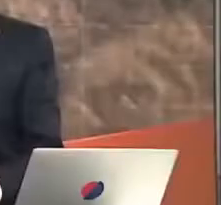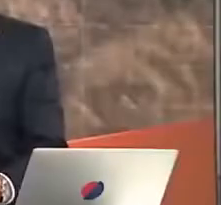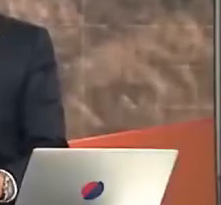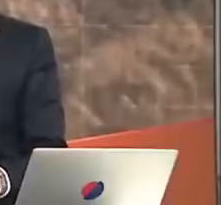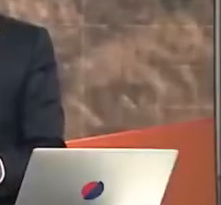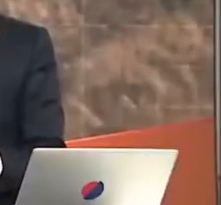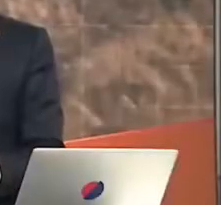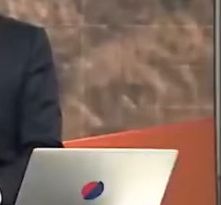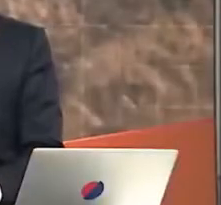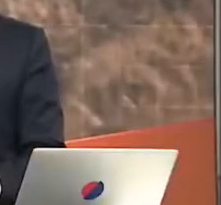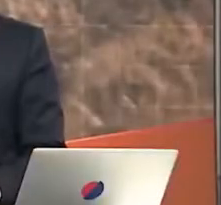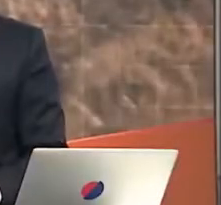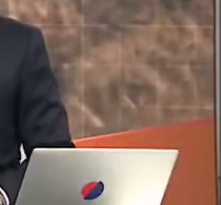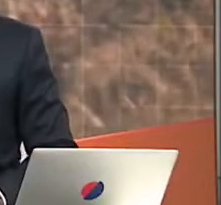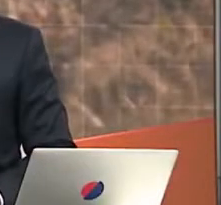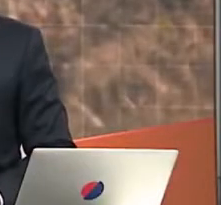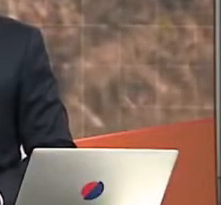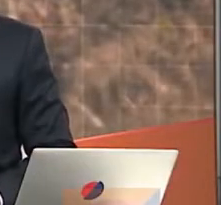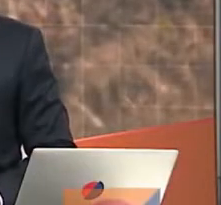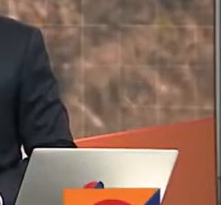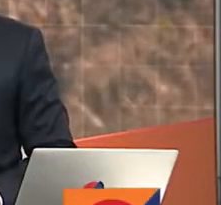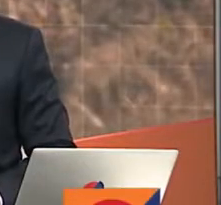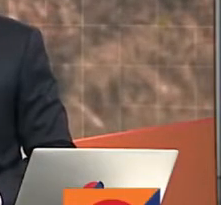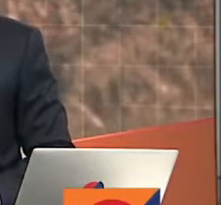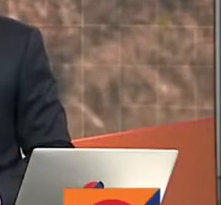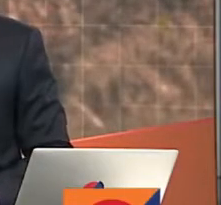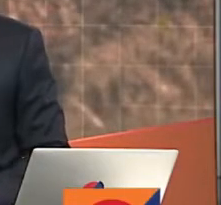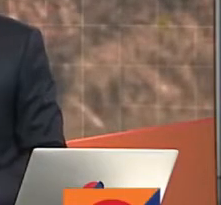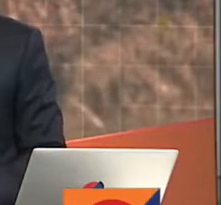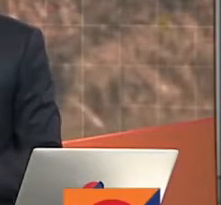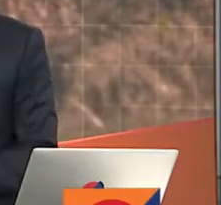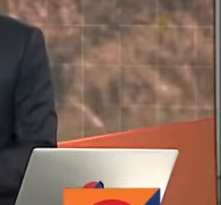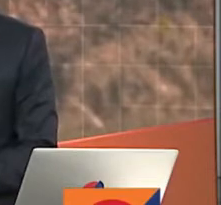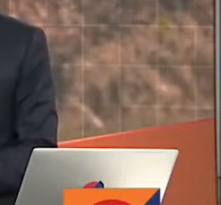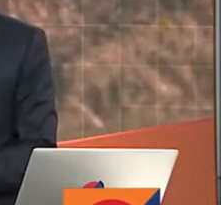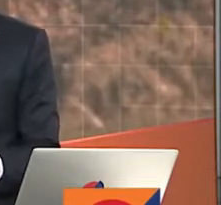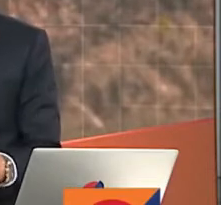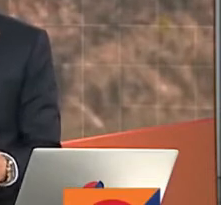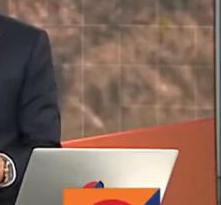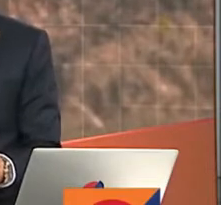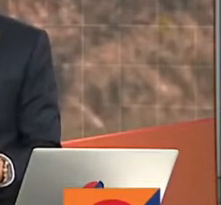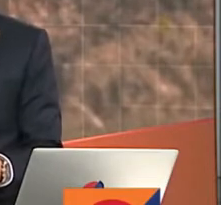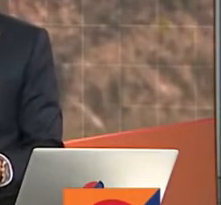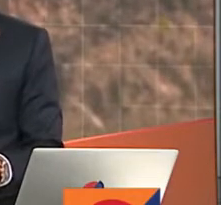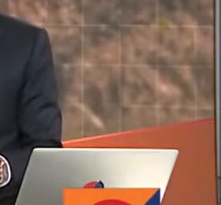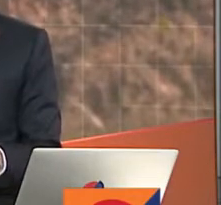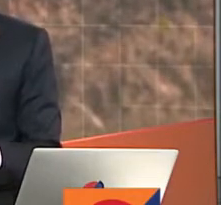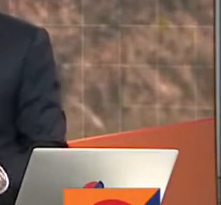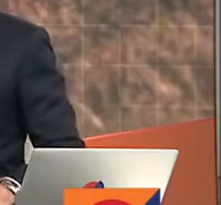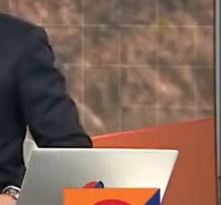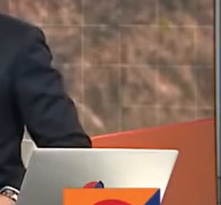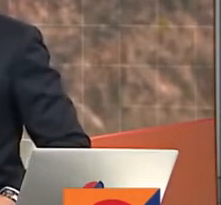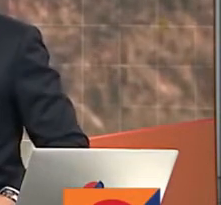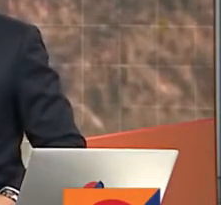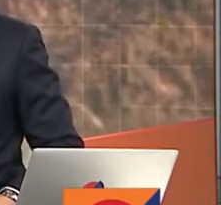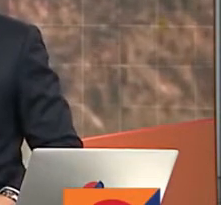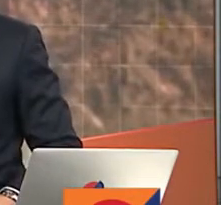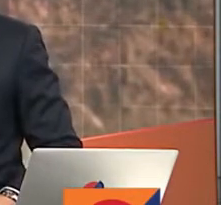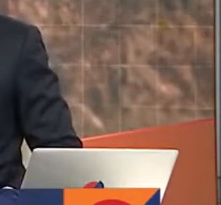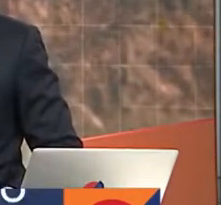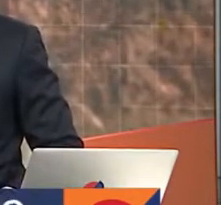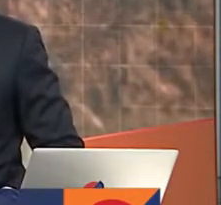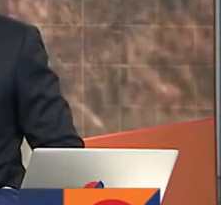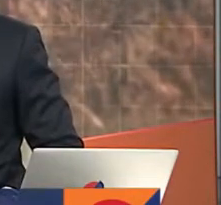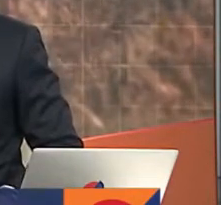¿Qué tal? Muy buenas tardes, bienvenidos a RTBC Noticias del Mediodía. Hoy tenemos una transmisión especial porque hay dos hechos importantes